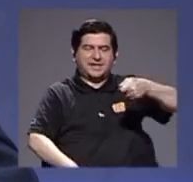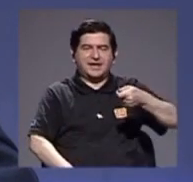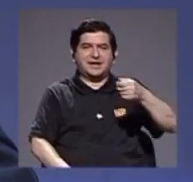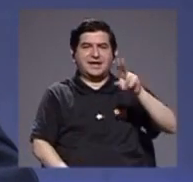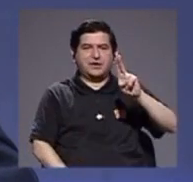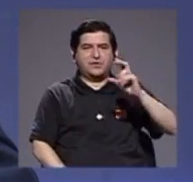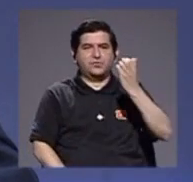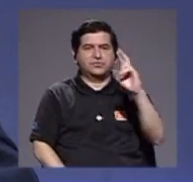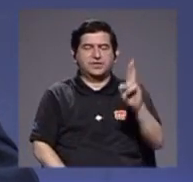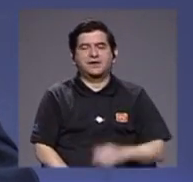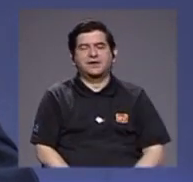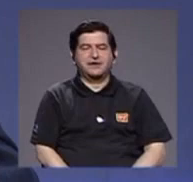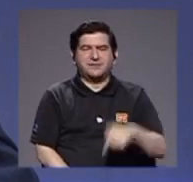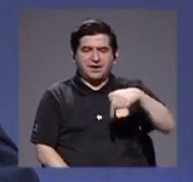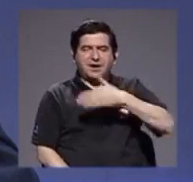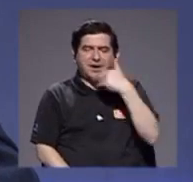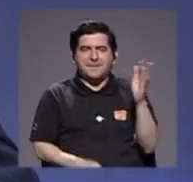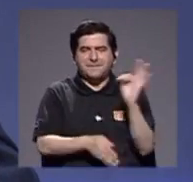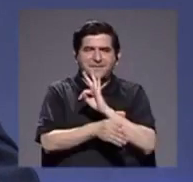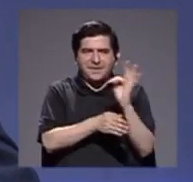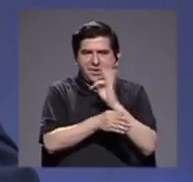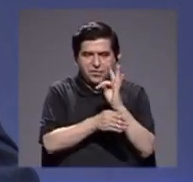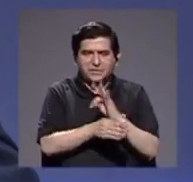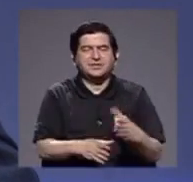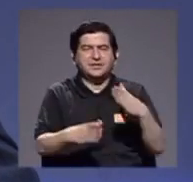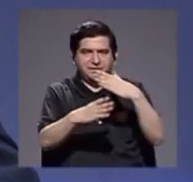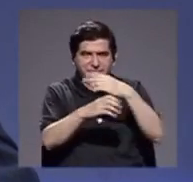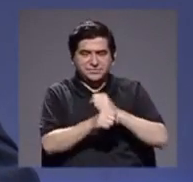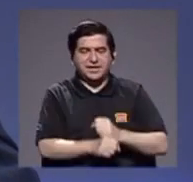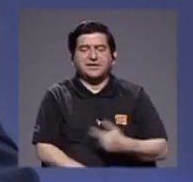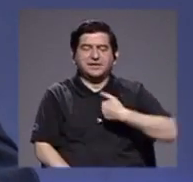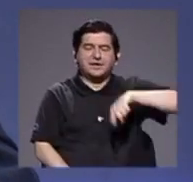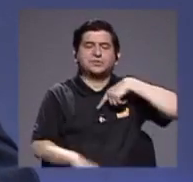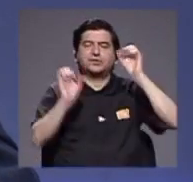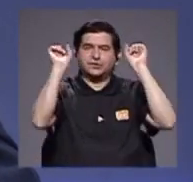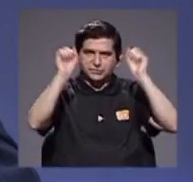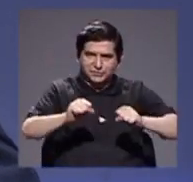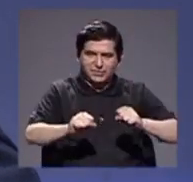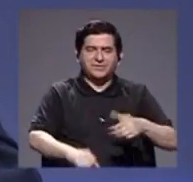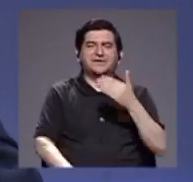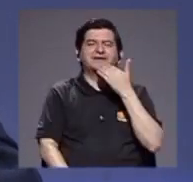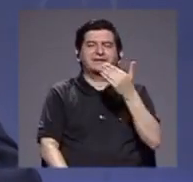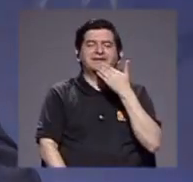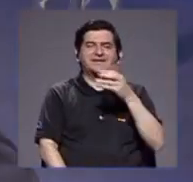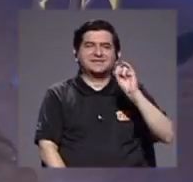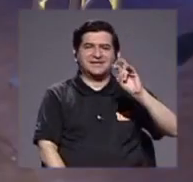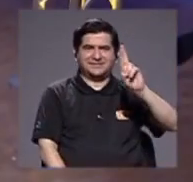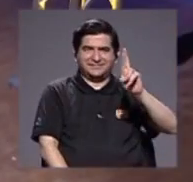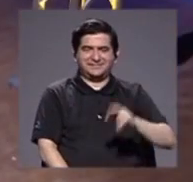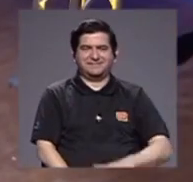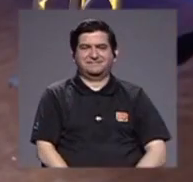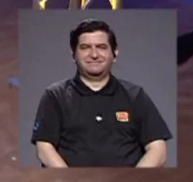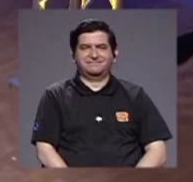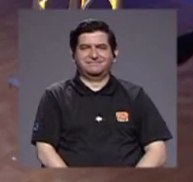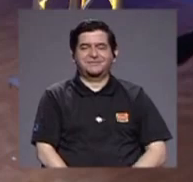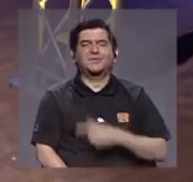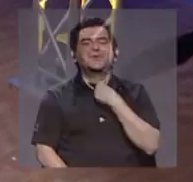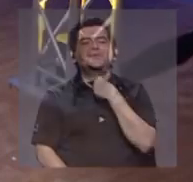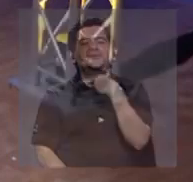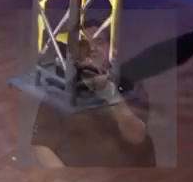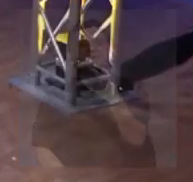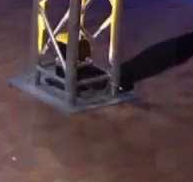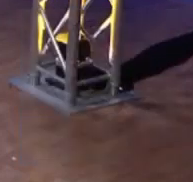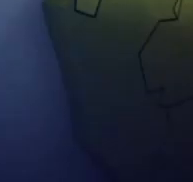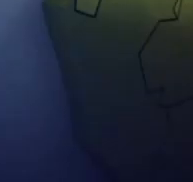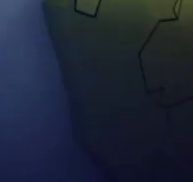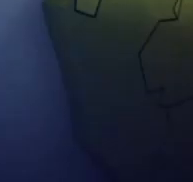UCR donde hacemos la mejor televisión que podemos hacer muchas gracias doña Isabel con todo gusto